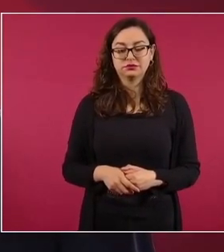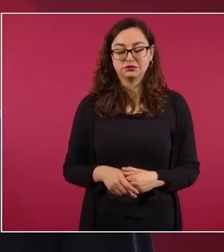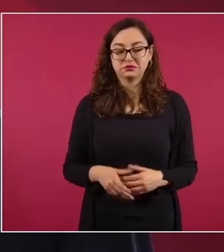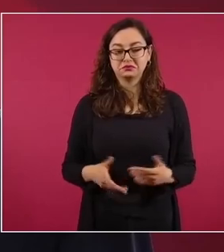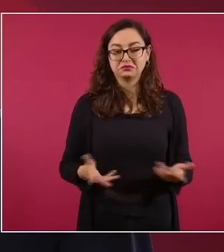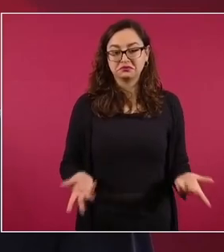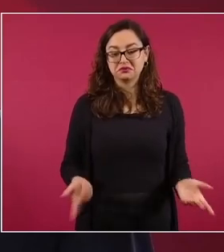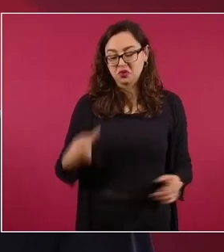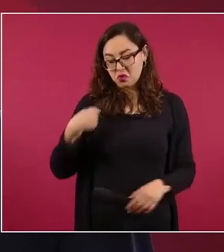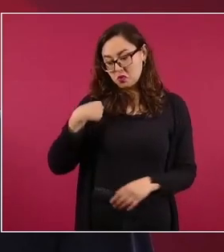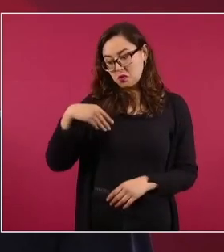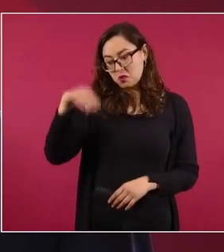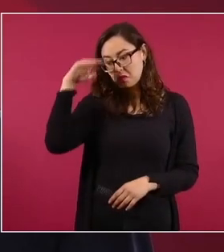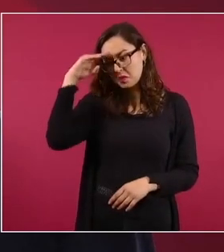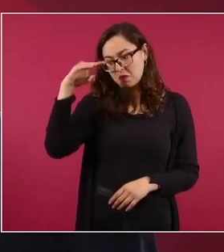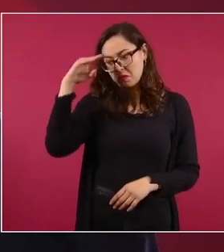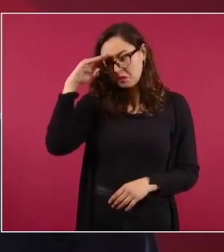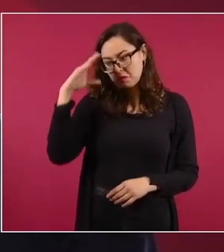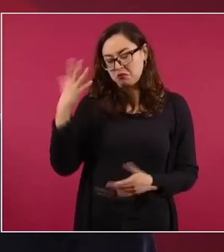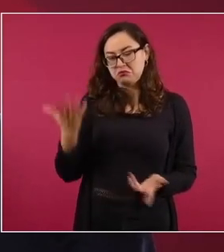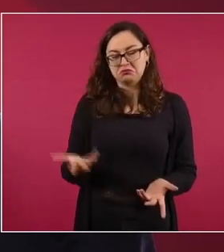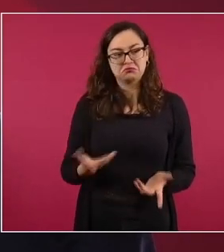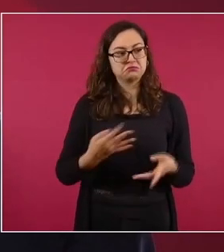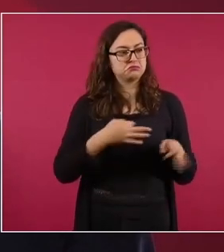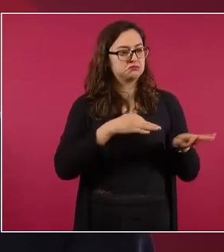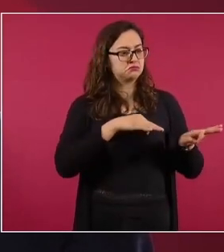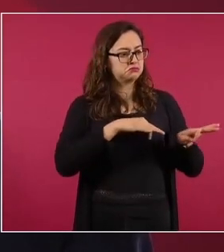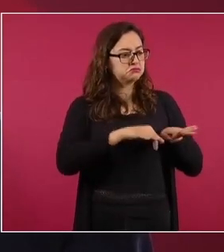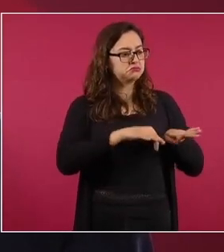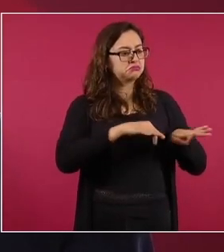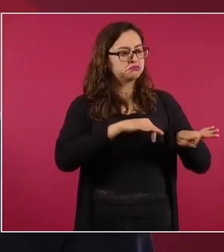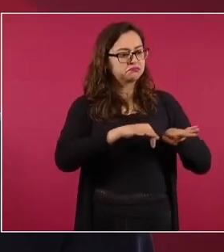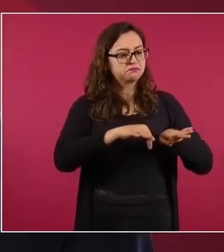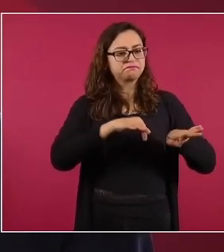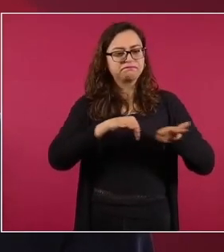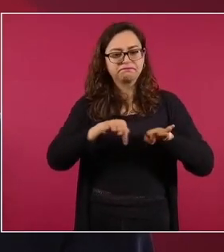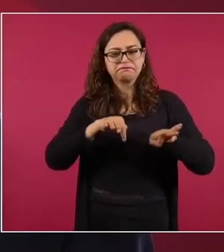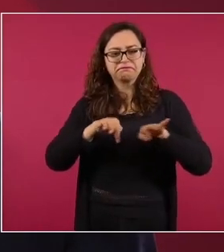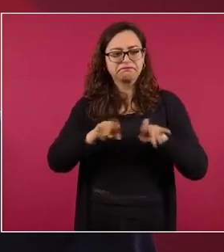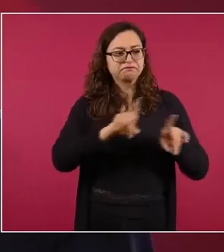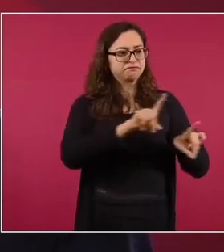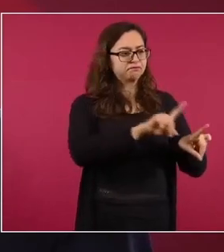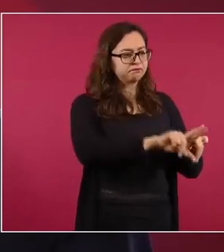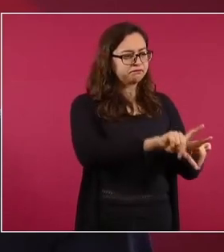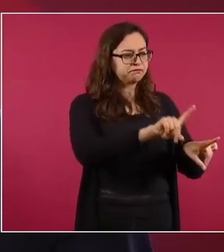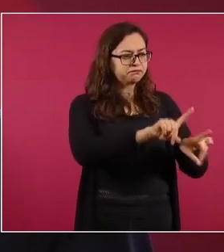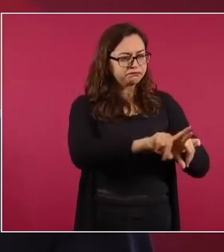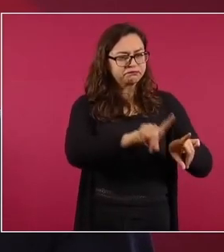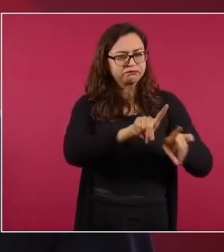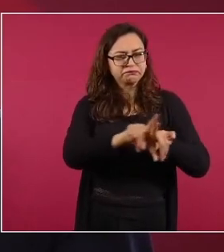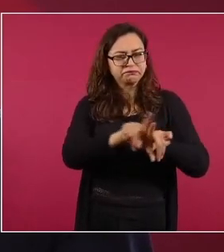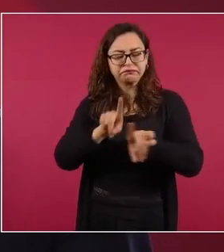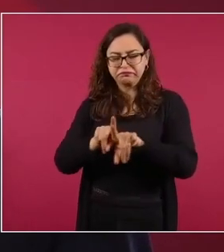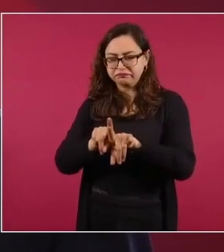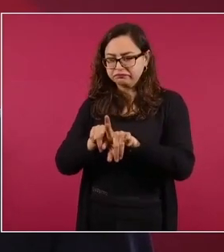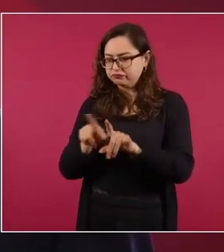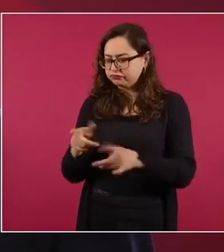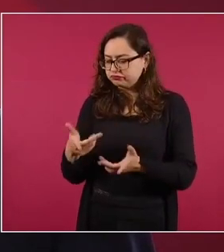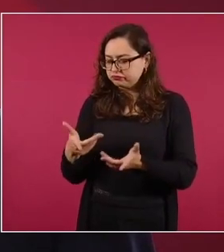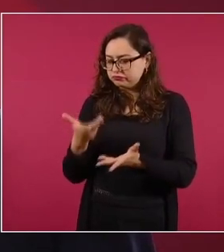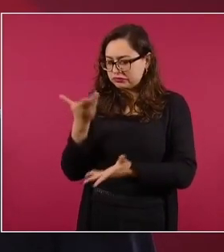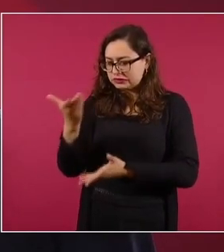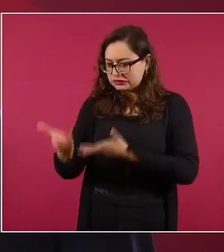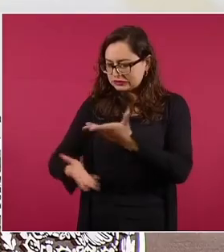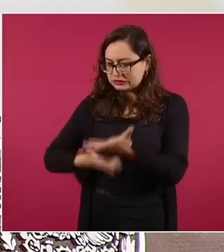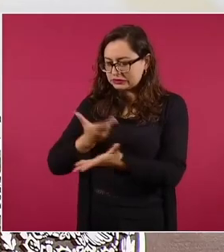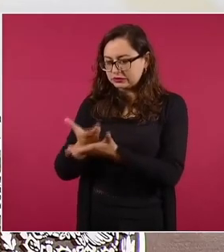a poder servir a los